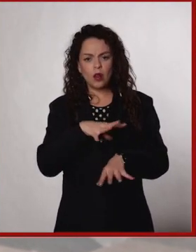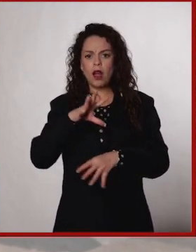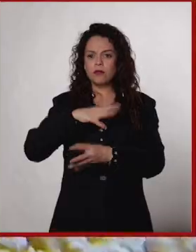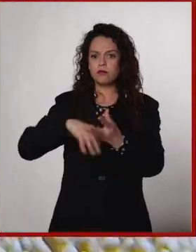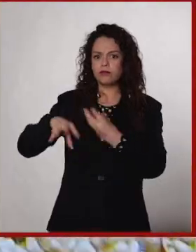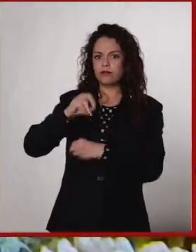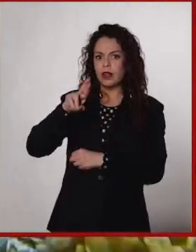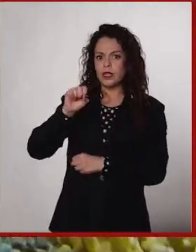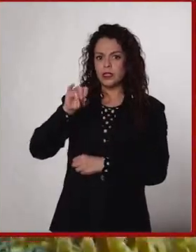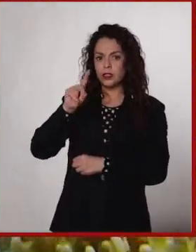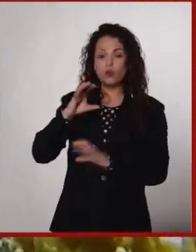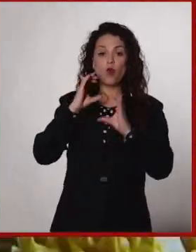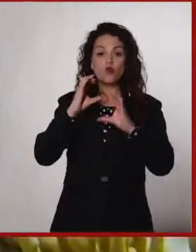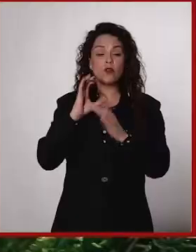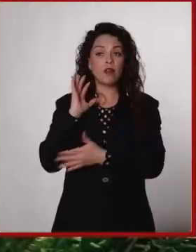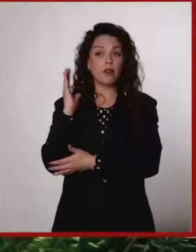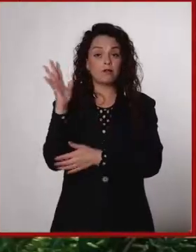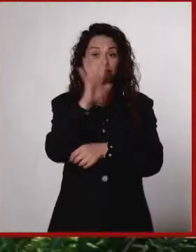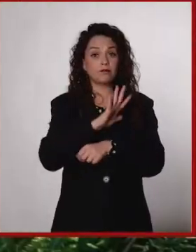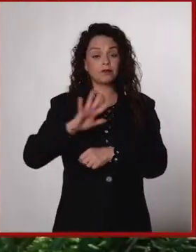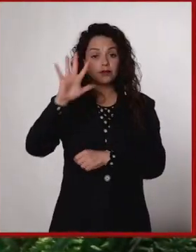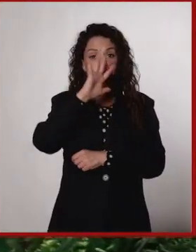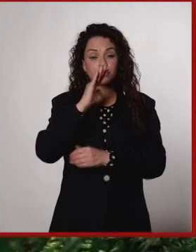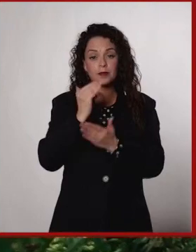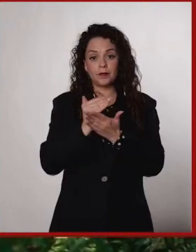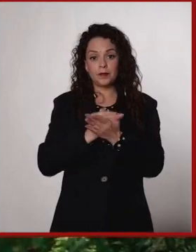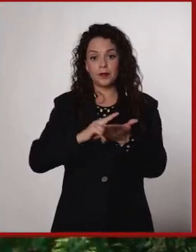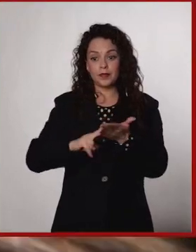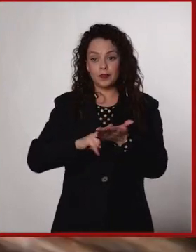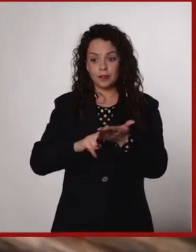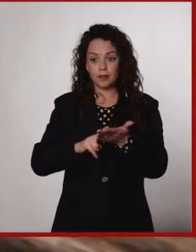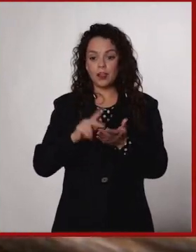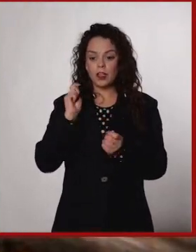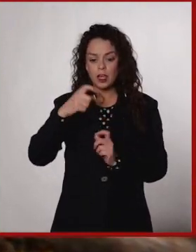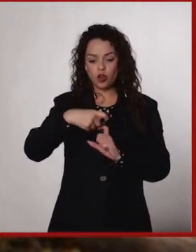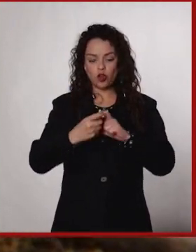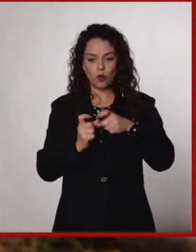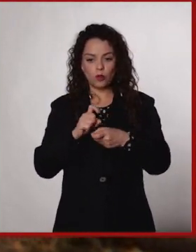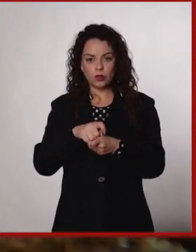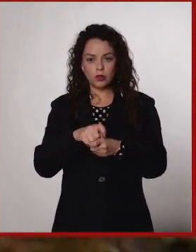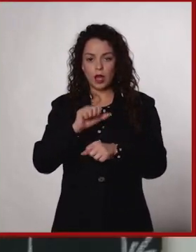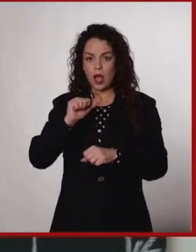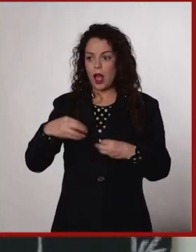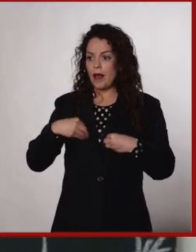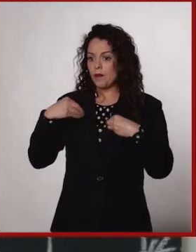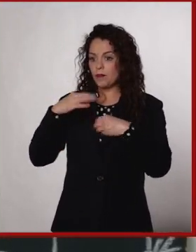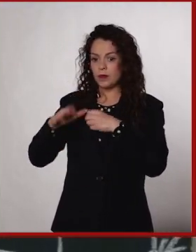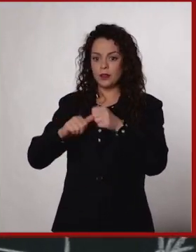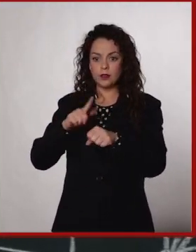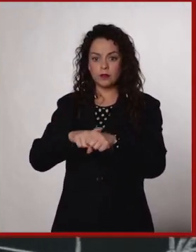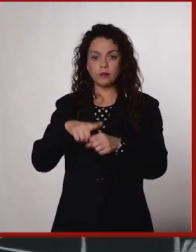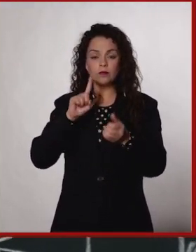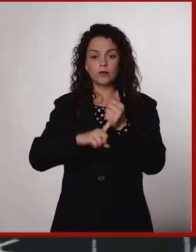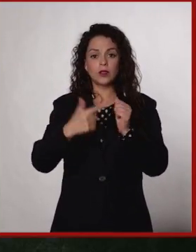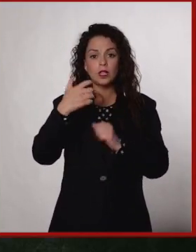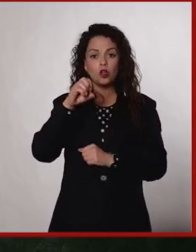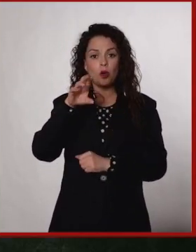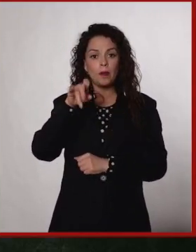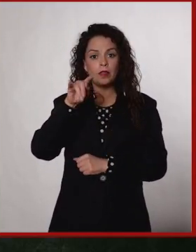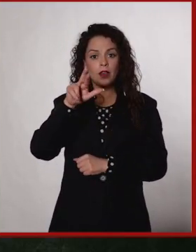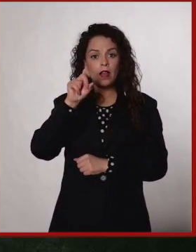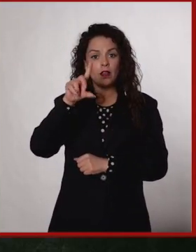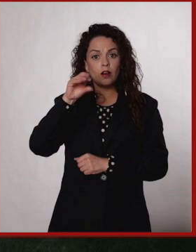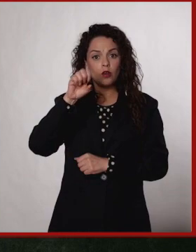a residuo. Cuidar la biodiversidad, agenda verde, cromosomas, fractales vivos, matemáticas terrícolas,